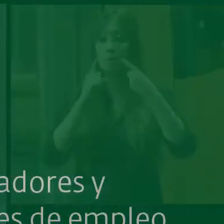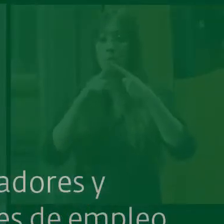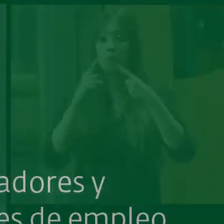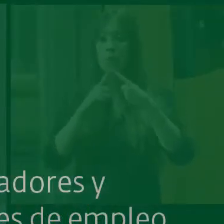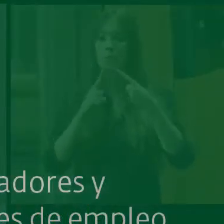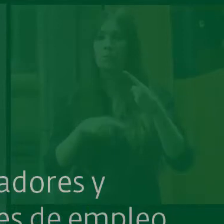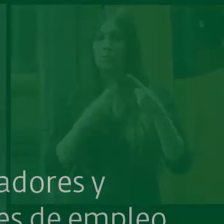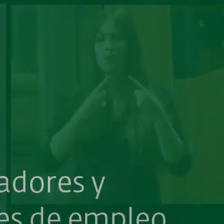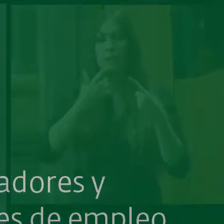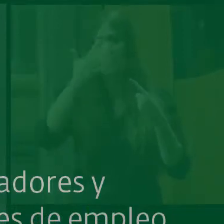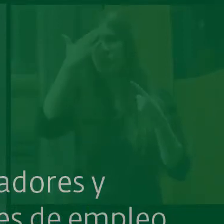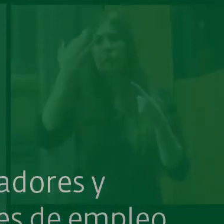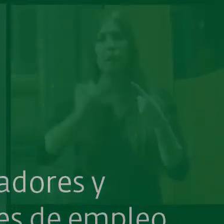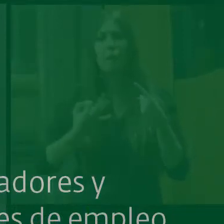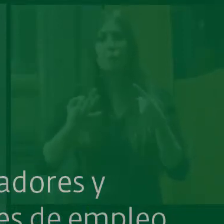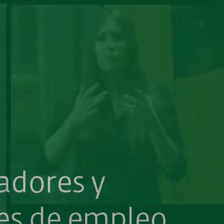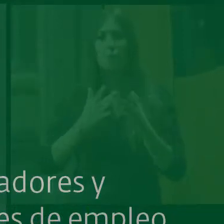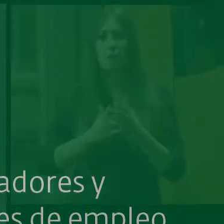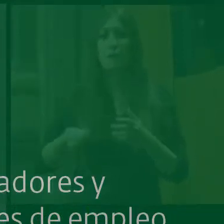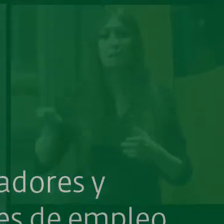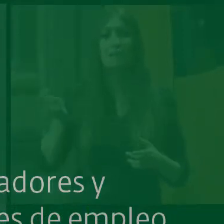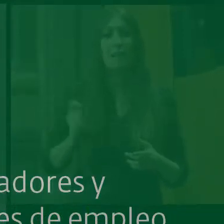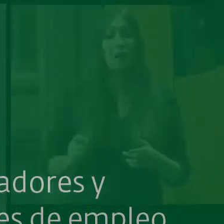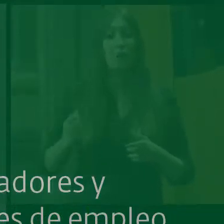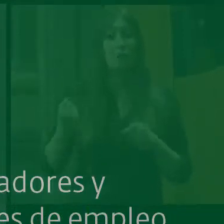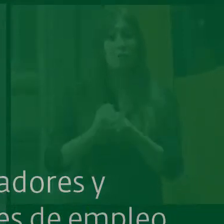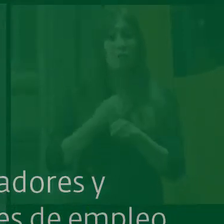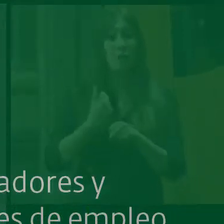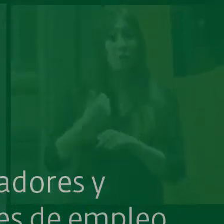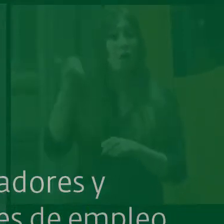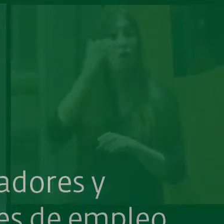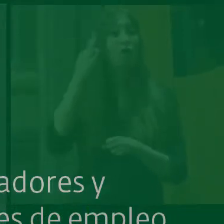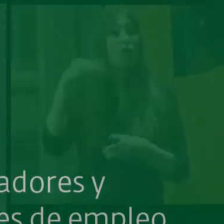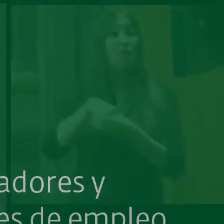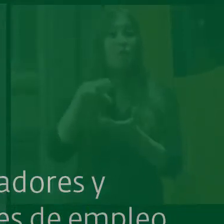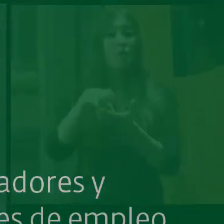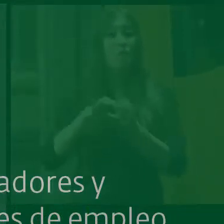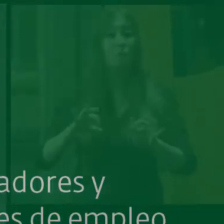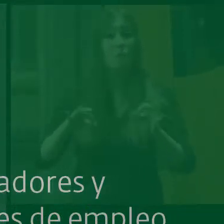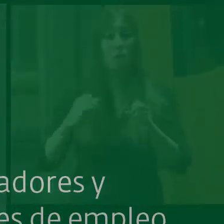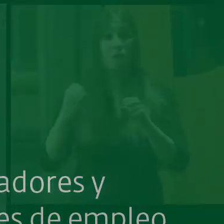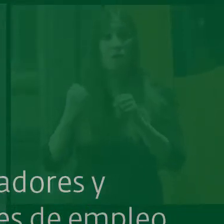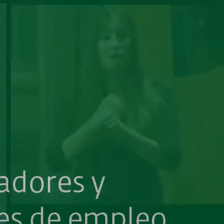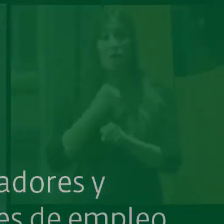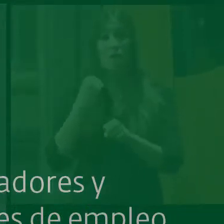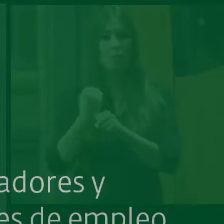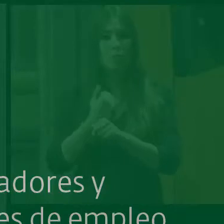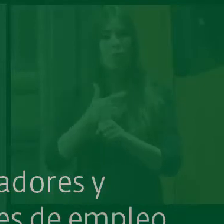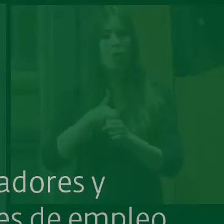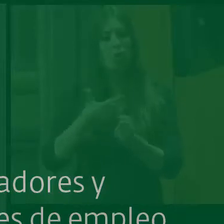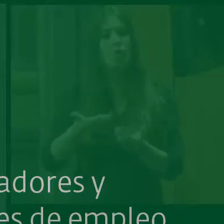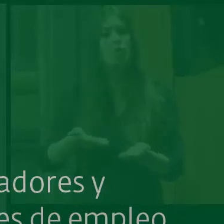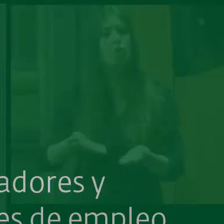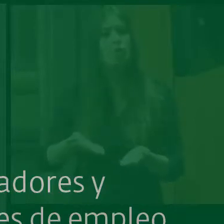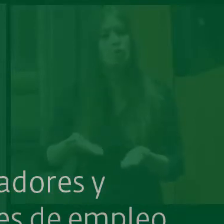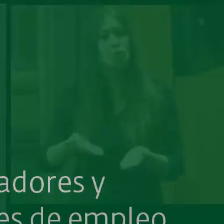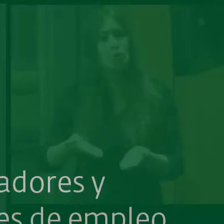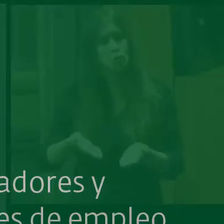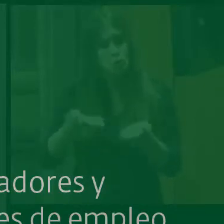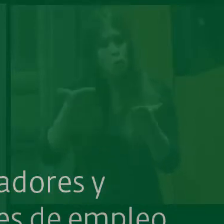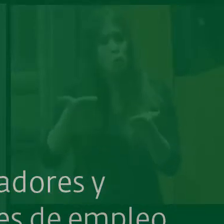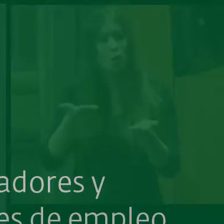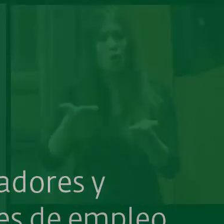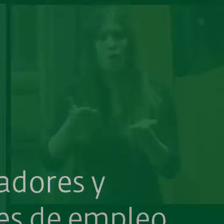creemos que el salario de los trabajadores de los centros especiales de empleo suban su superior